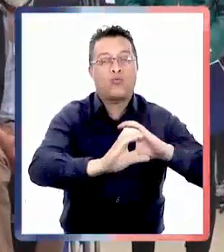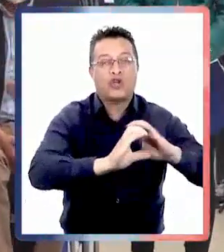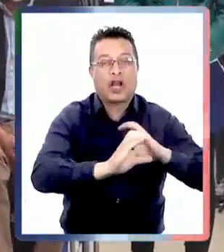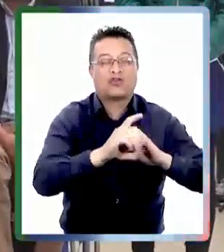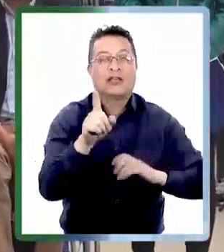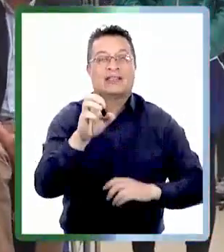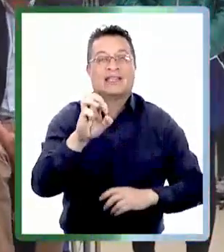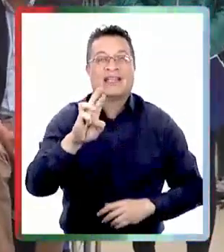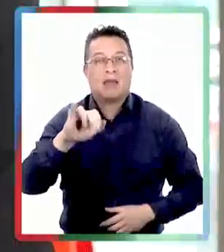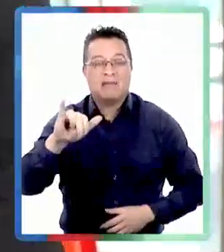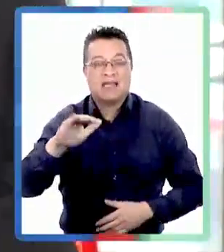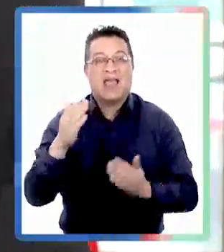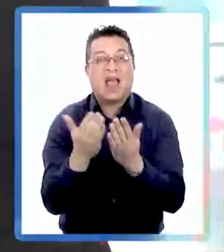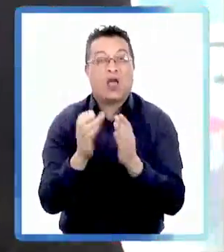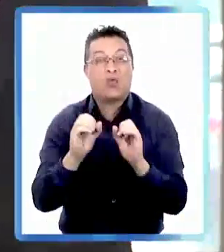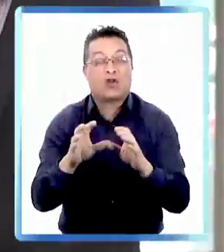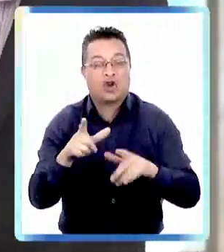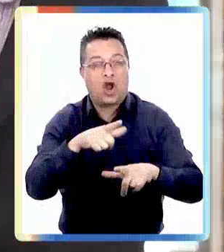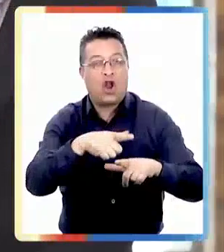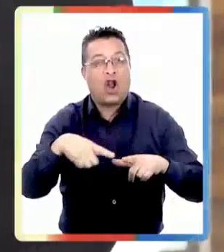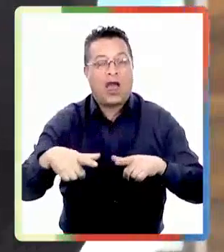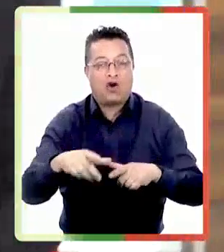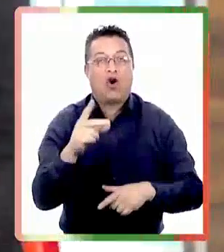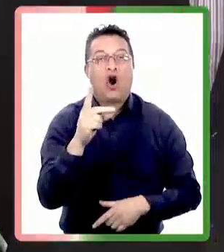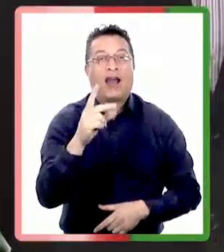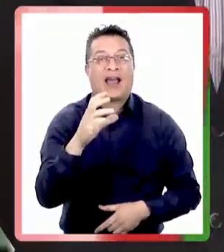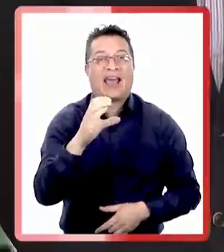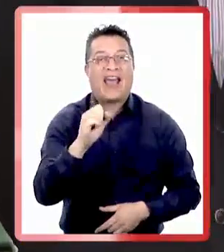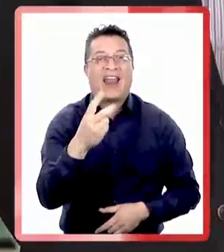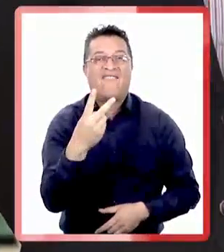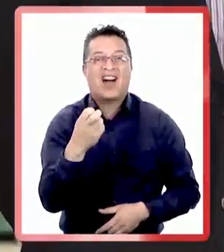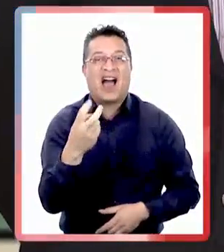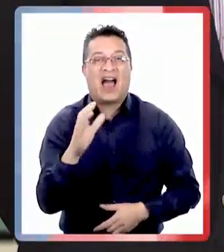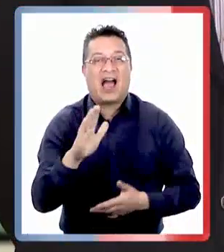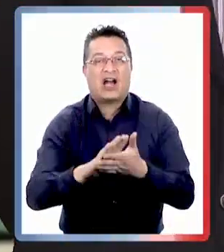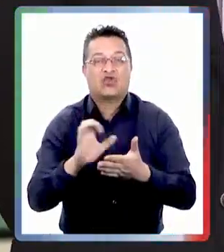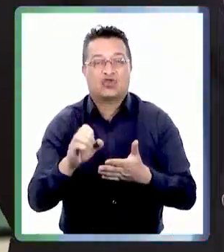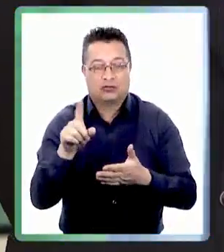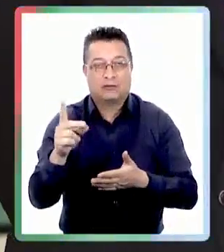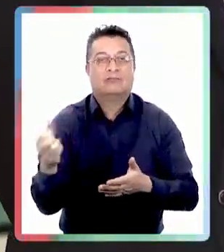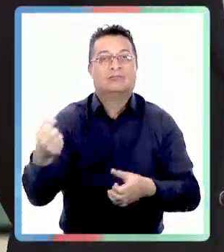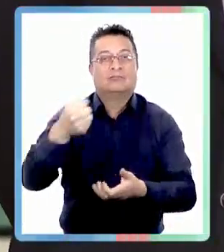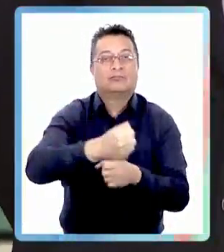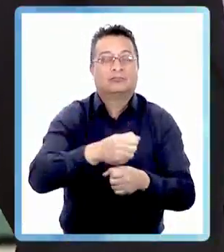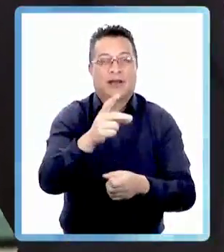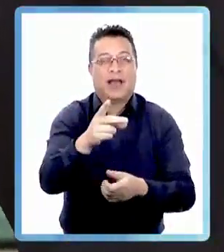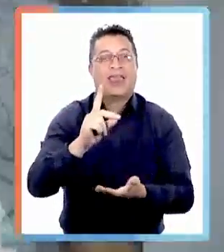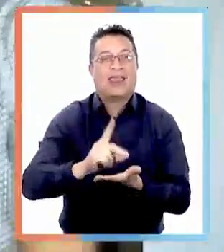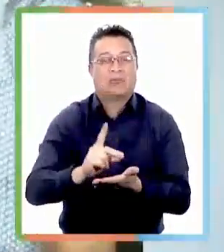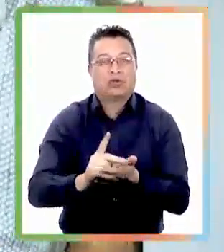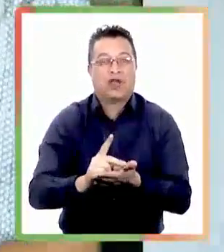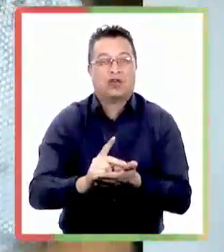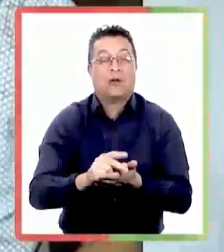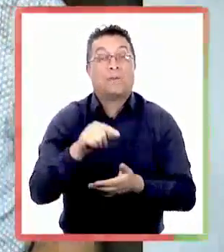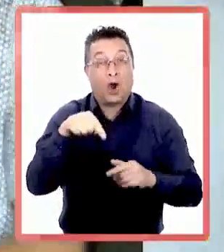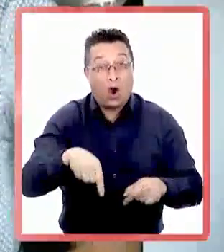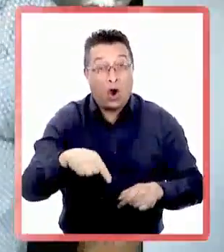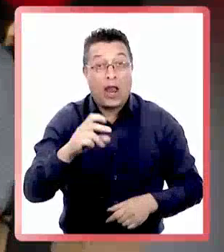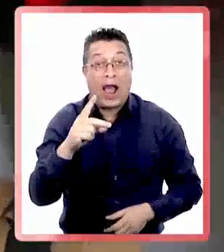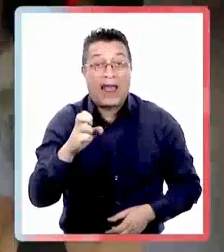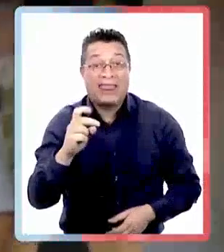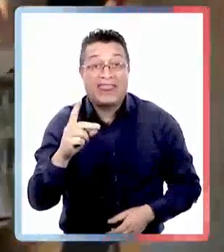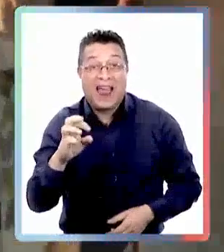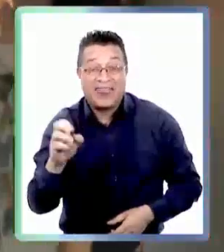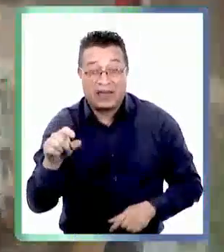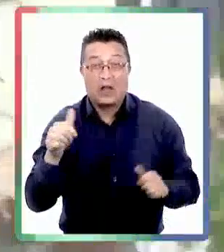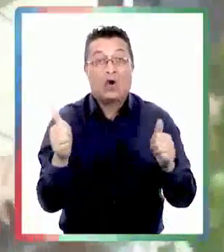a la actual Ceremi de Educación de los Lagos, Daniela Carvacho, en su candidatura a la Cámara de Diputados. Hoy, Daniel Andrade,